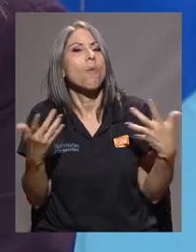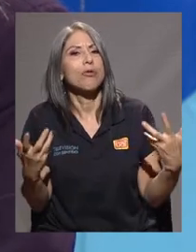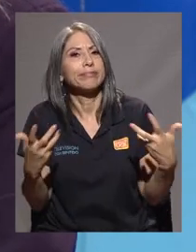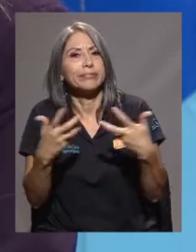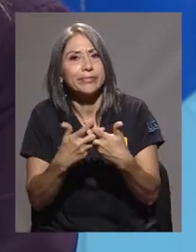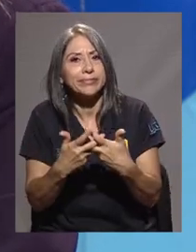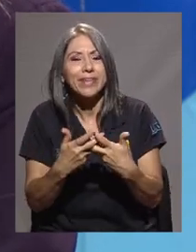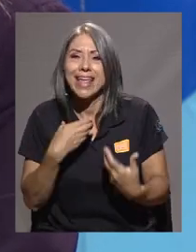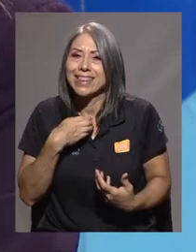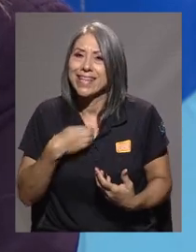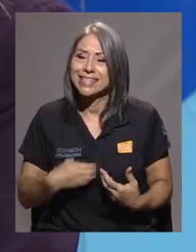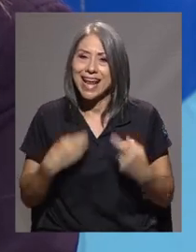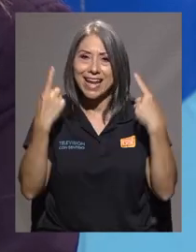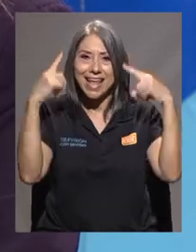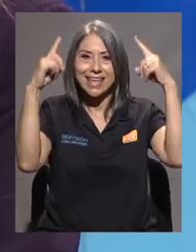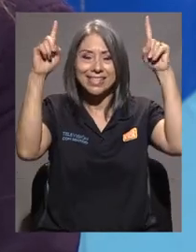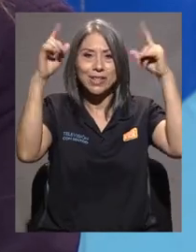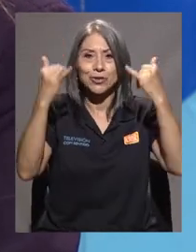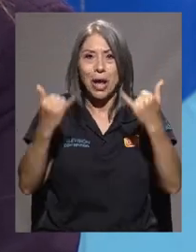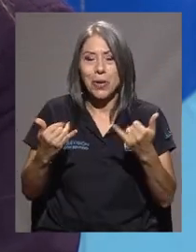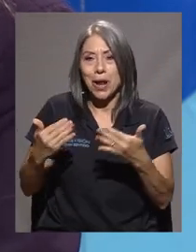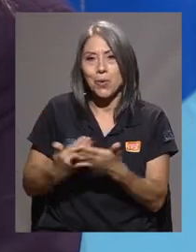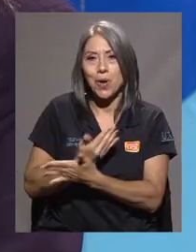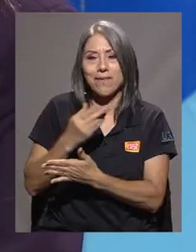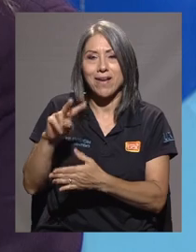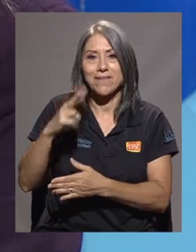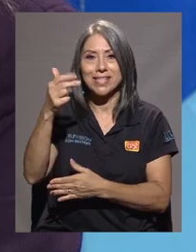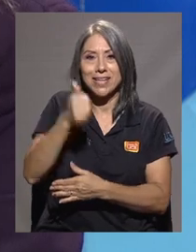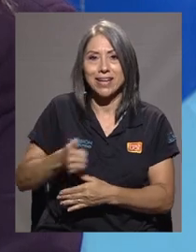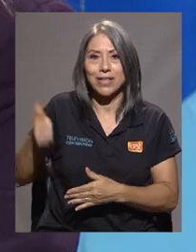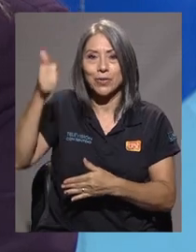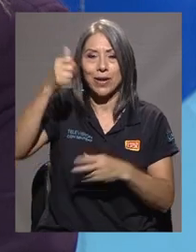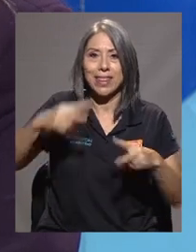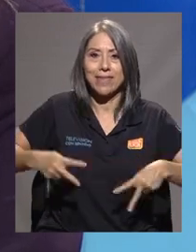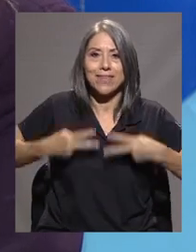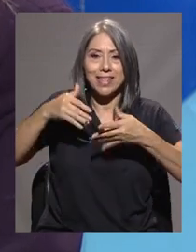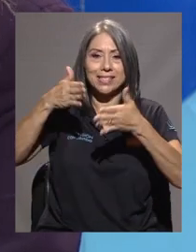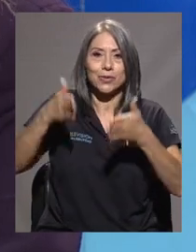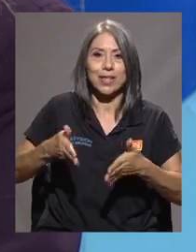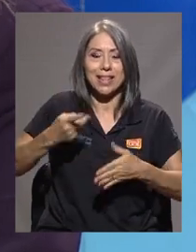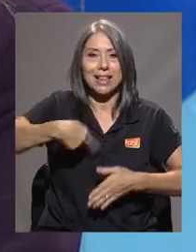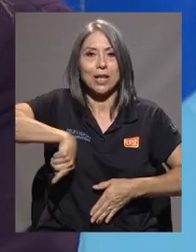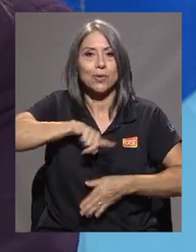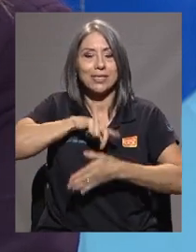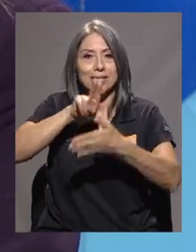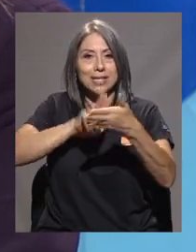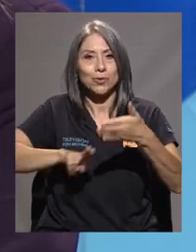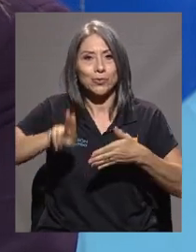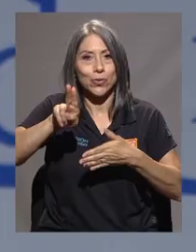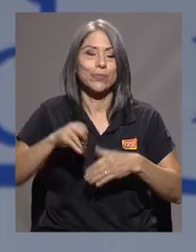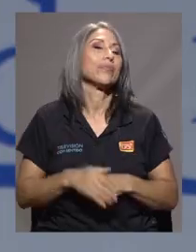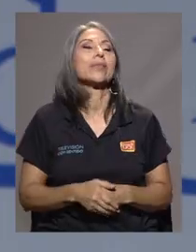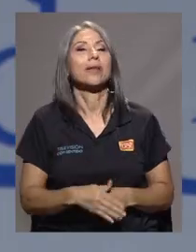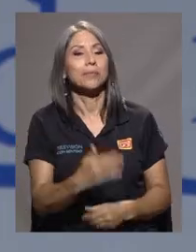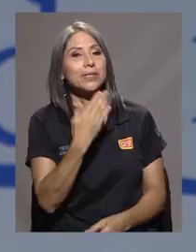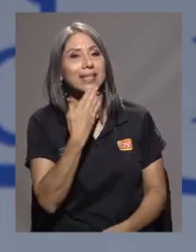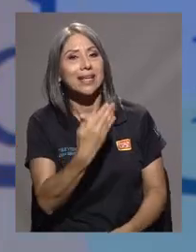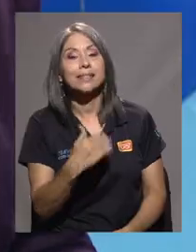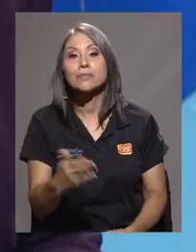Y bueno, desearle los mayores éxitos ahora como nueva vicerrectora de vida estudiantil de nuestra institución. Muchas gracias.